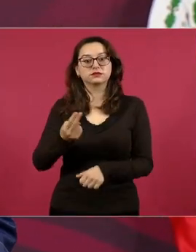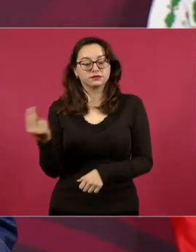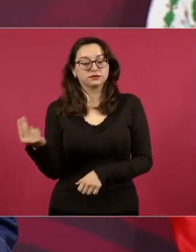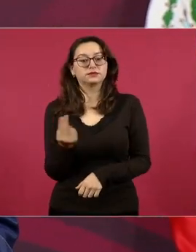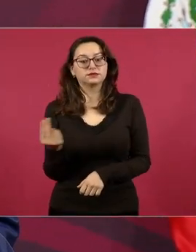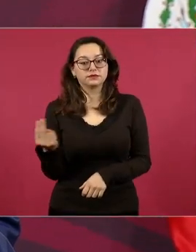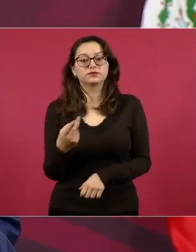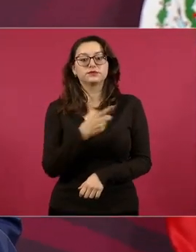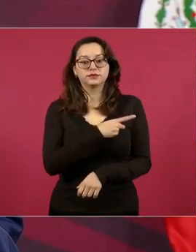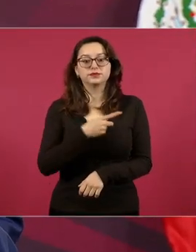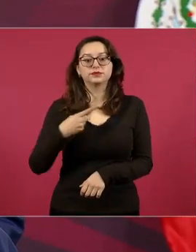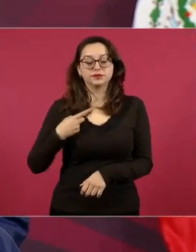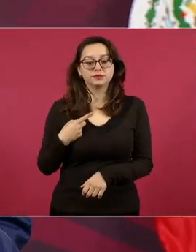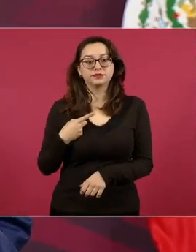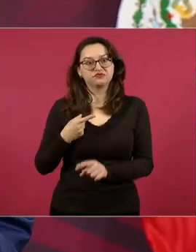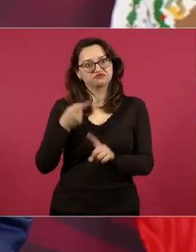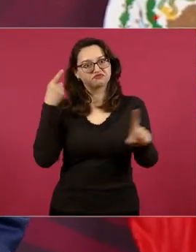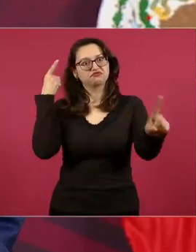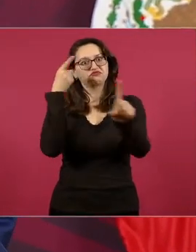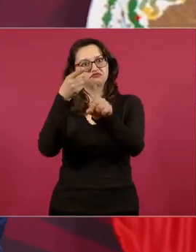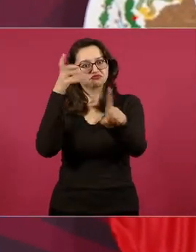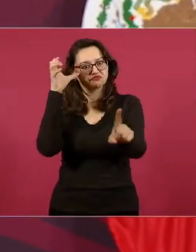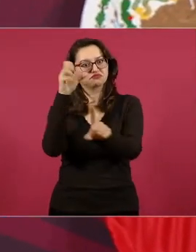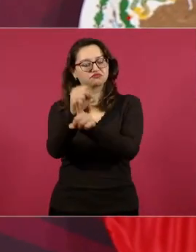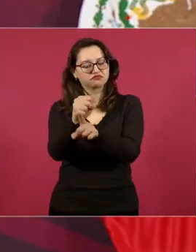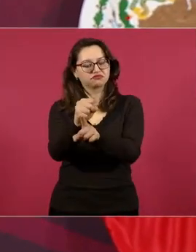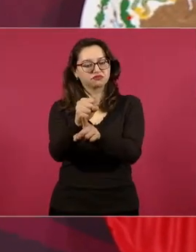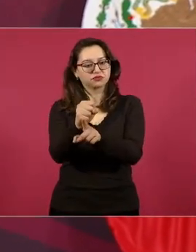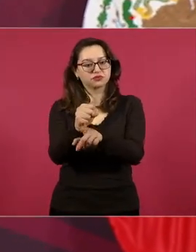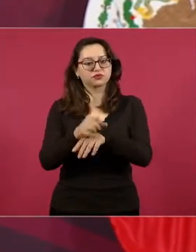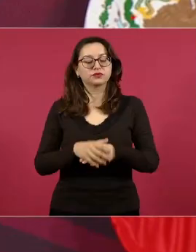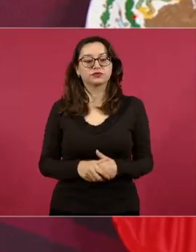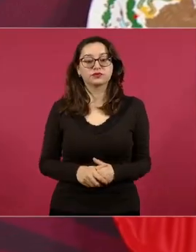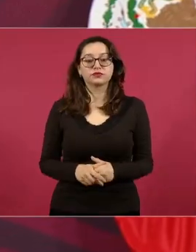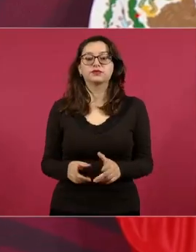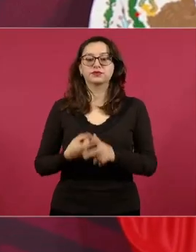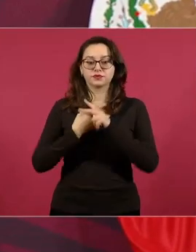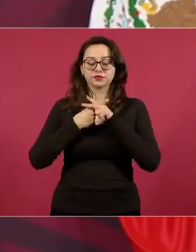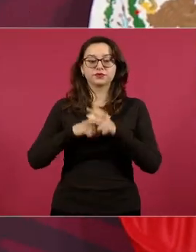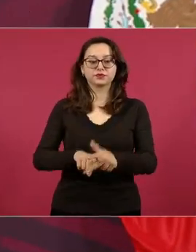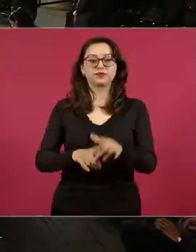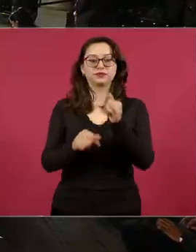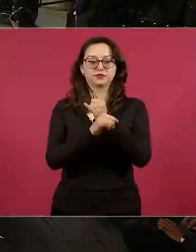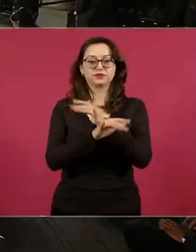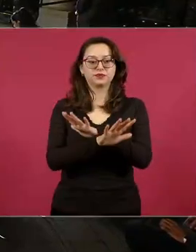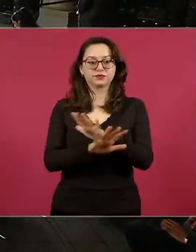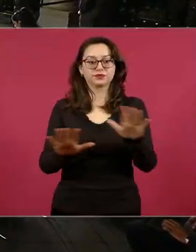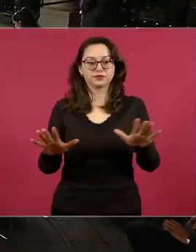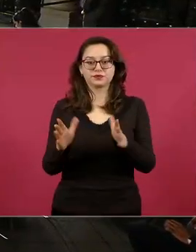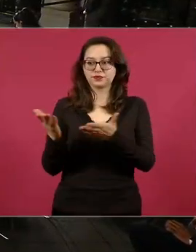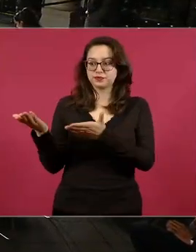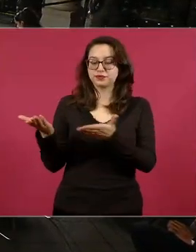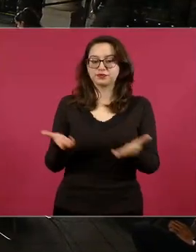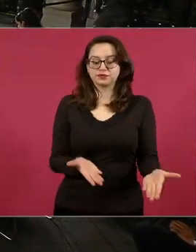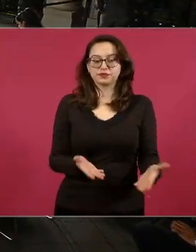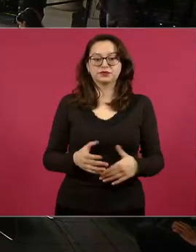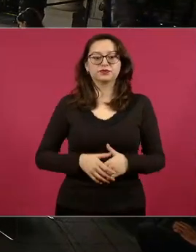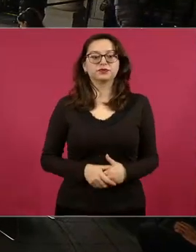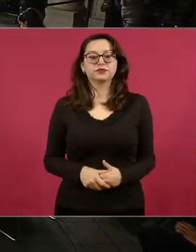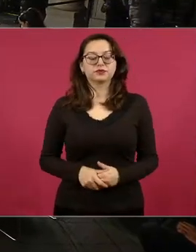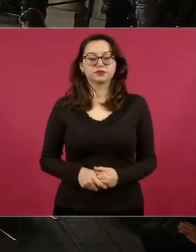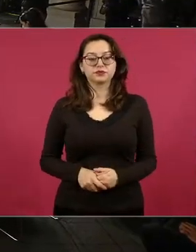De modo que ya comenzamos con el general Bucio.